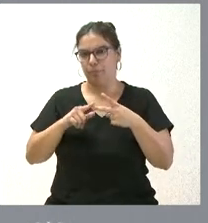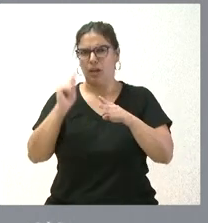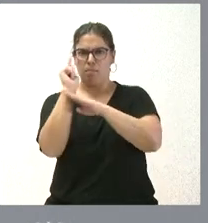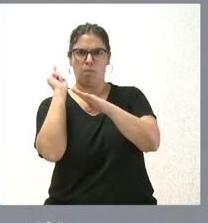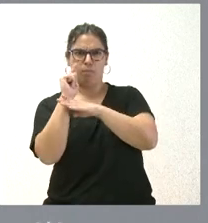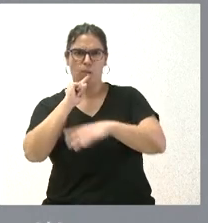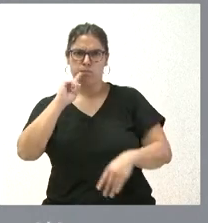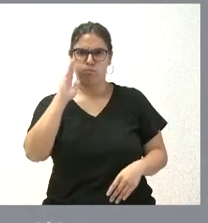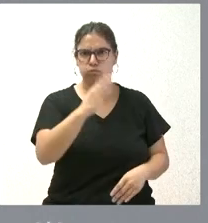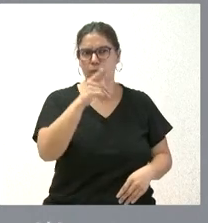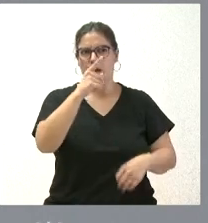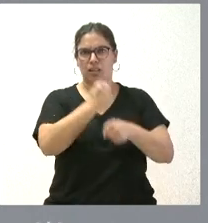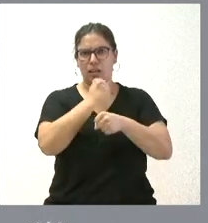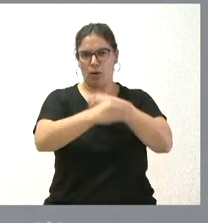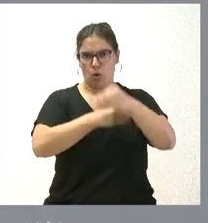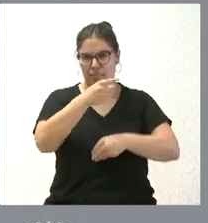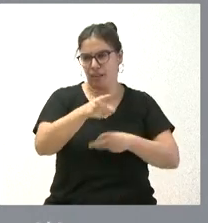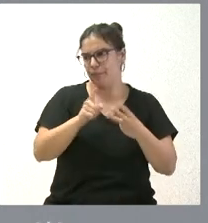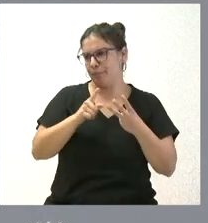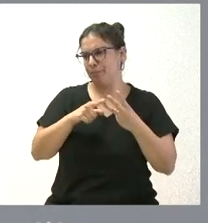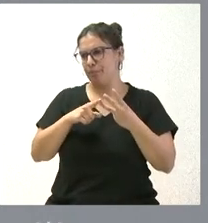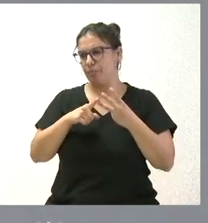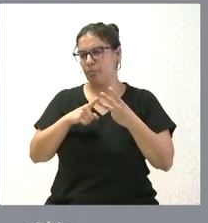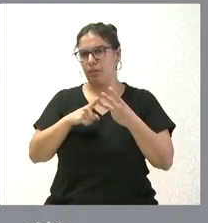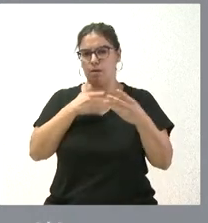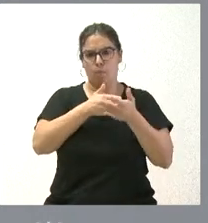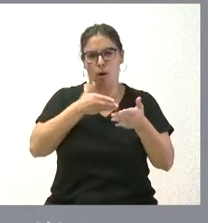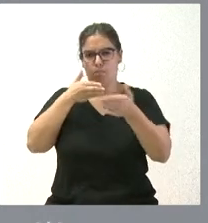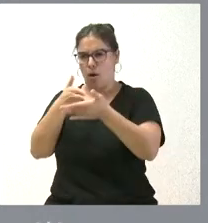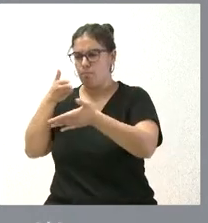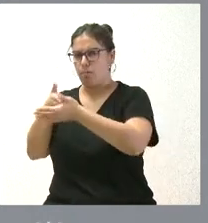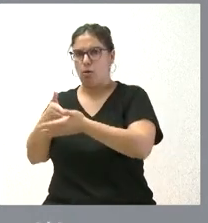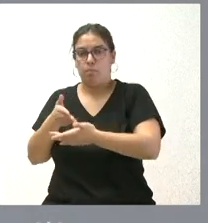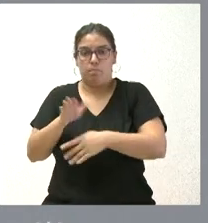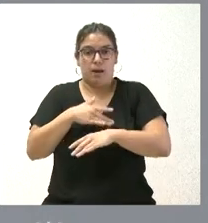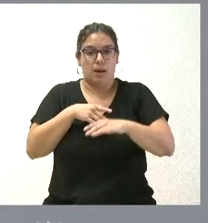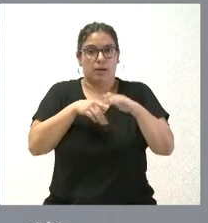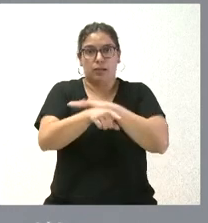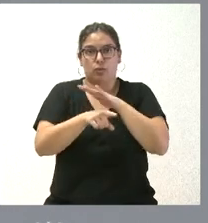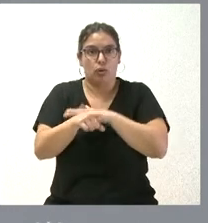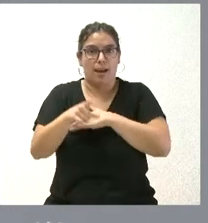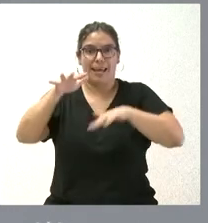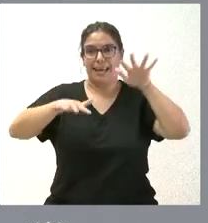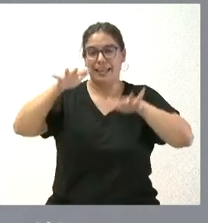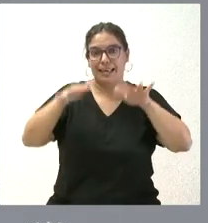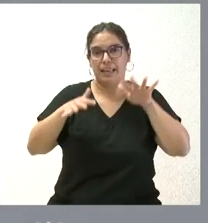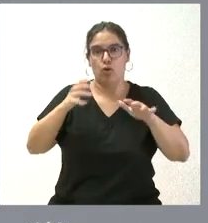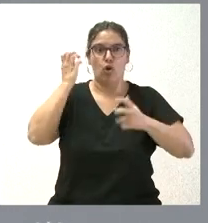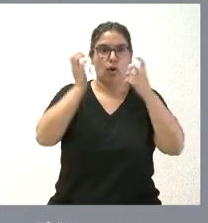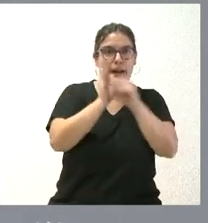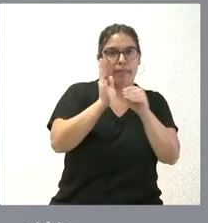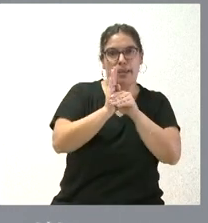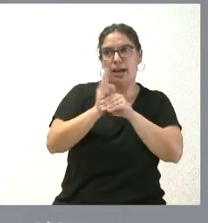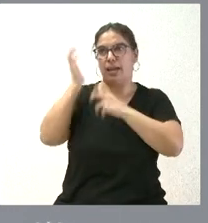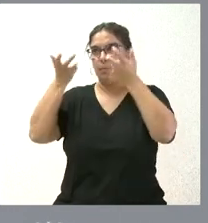con las actividades que realizan, imposibilidad de gestionar adecuadamente el equilibrio entre la ganadería y la